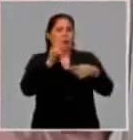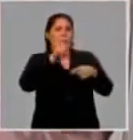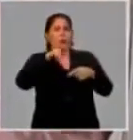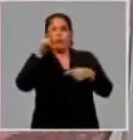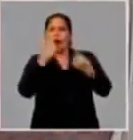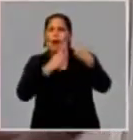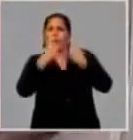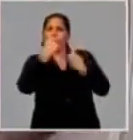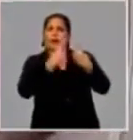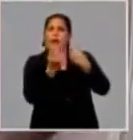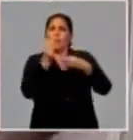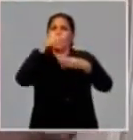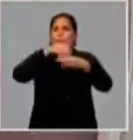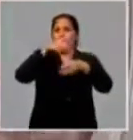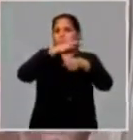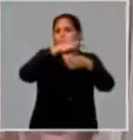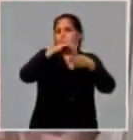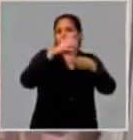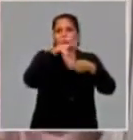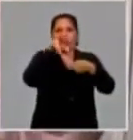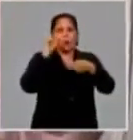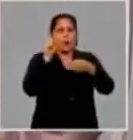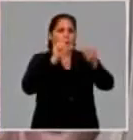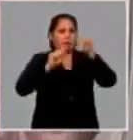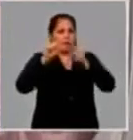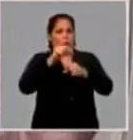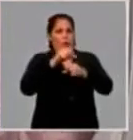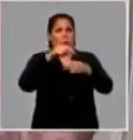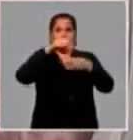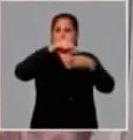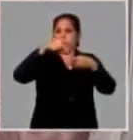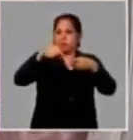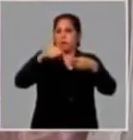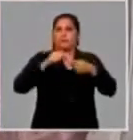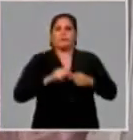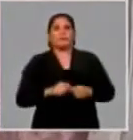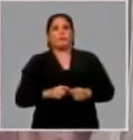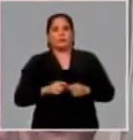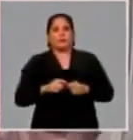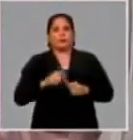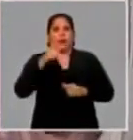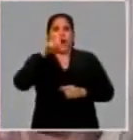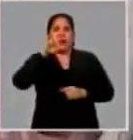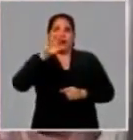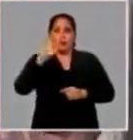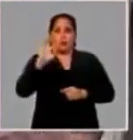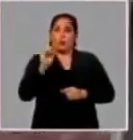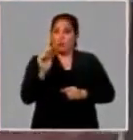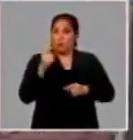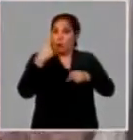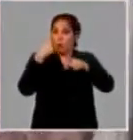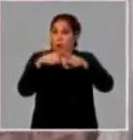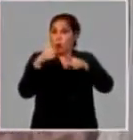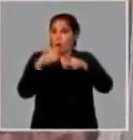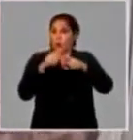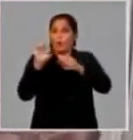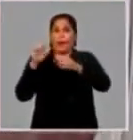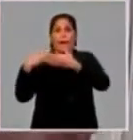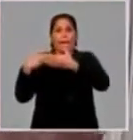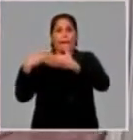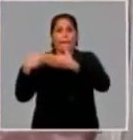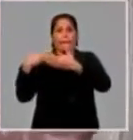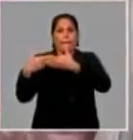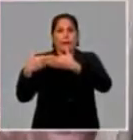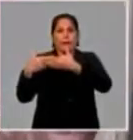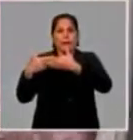hecho varias formulaciones introduciendo el carbonato de calcio, tanto el proveniente de la UBB Coco Peredo,